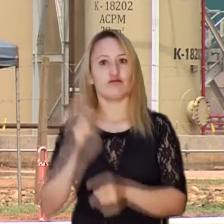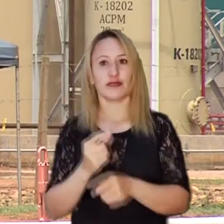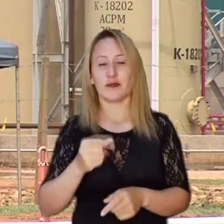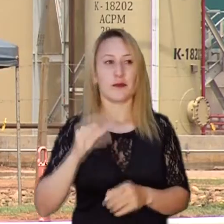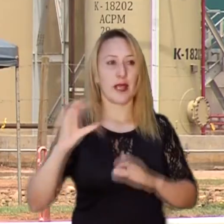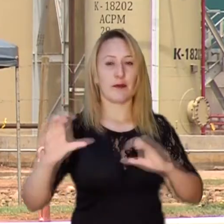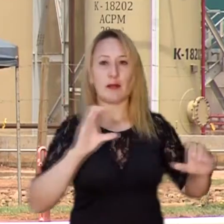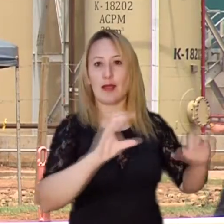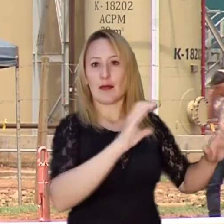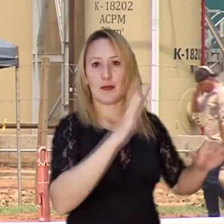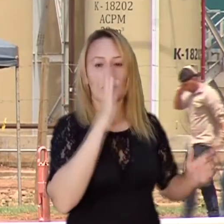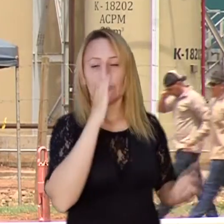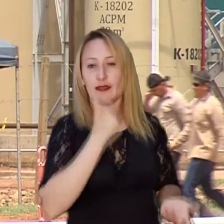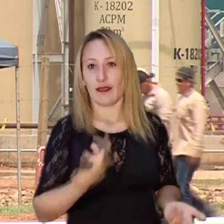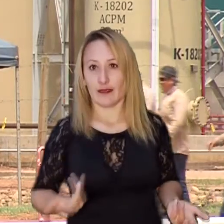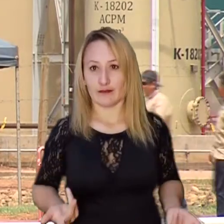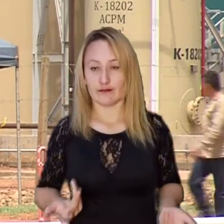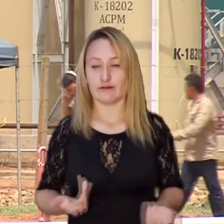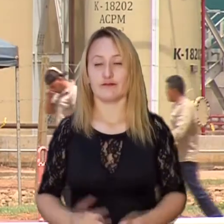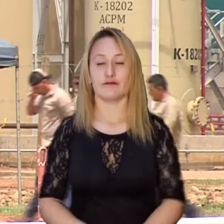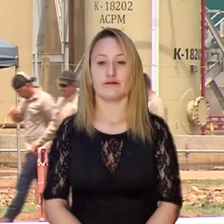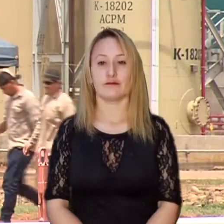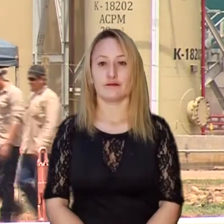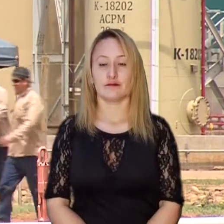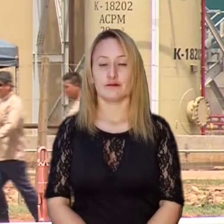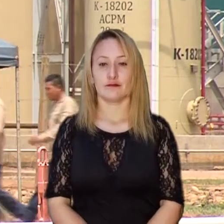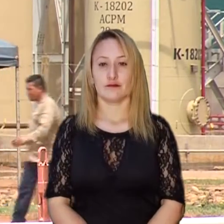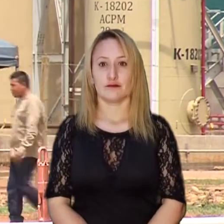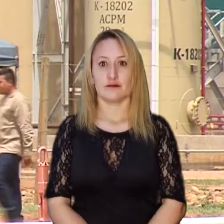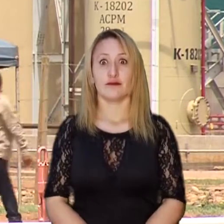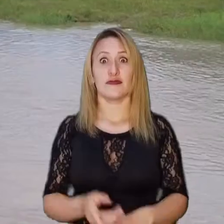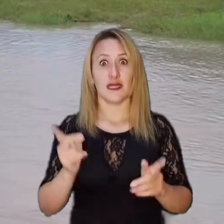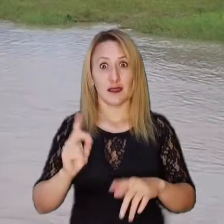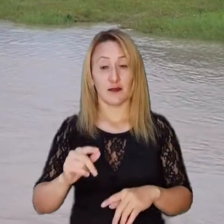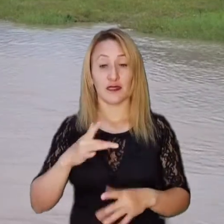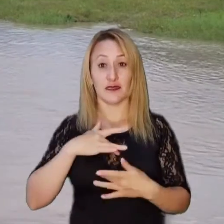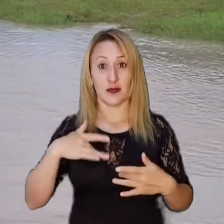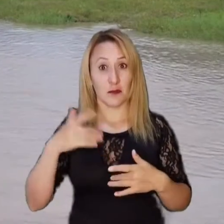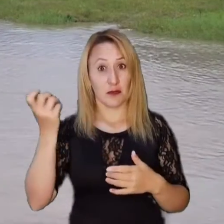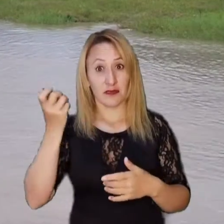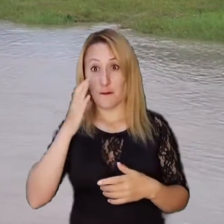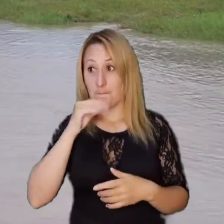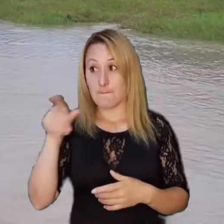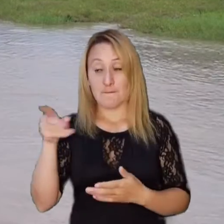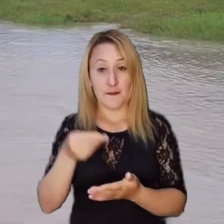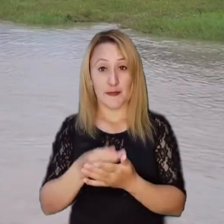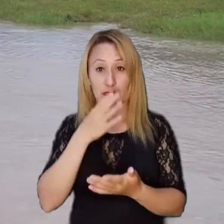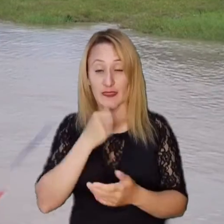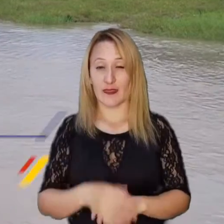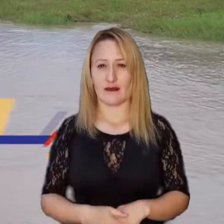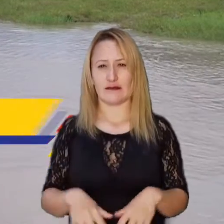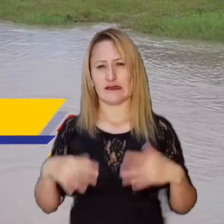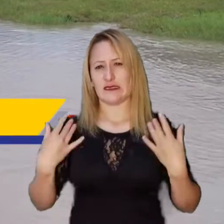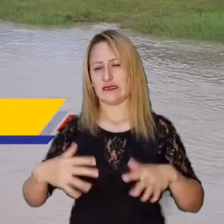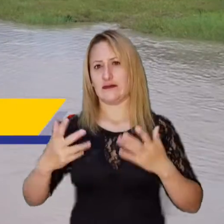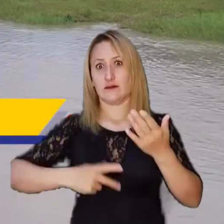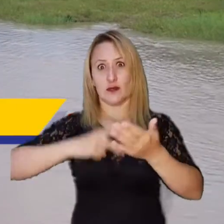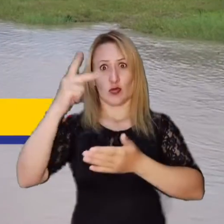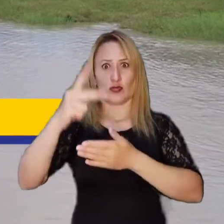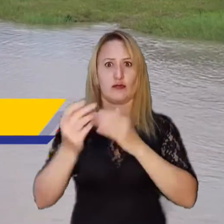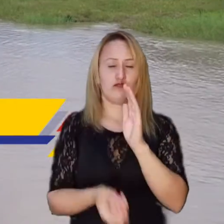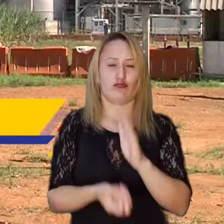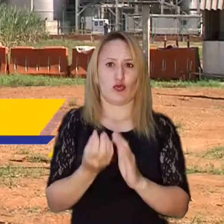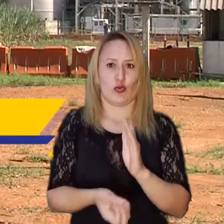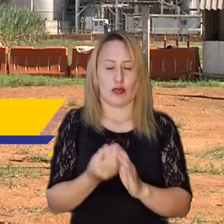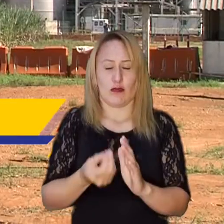muchas veces incumplió inclusive hasta el pago de la seguridad social. Con este panorama en una planta agroindustrial de